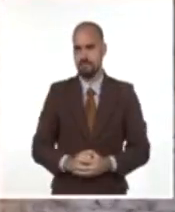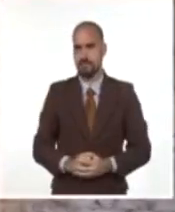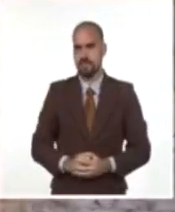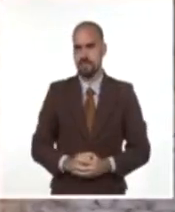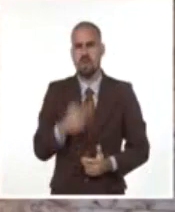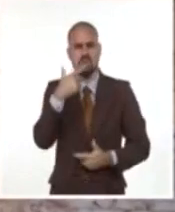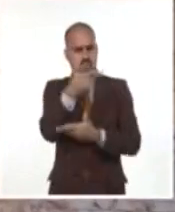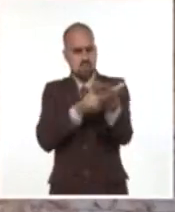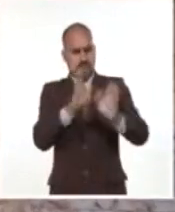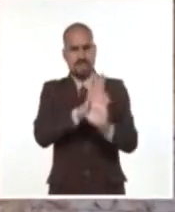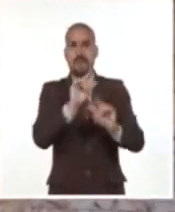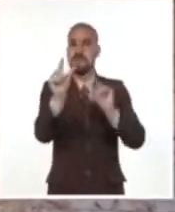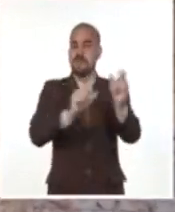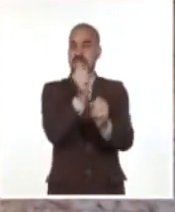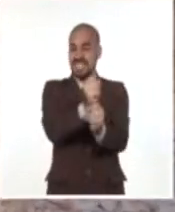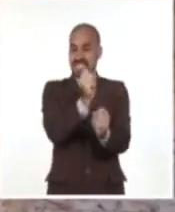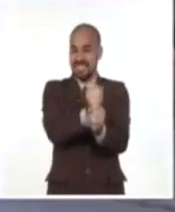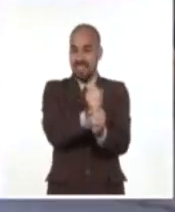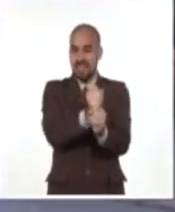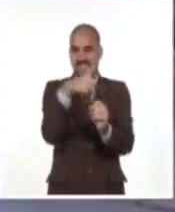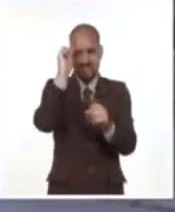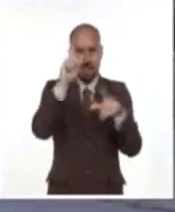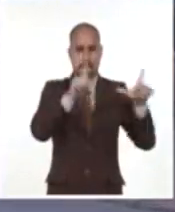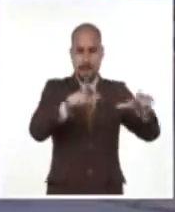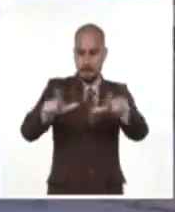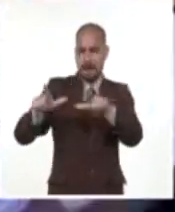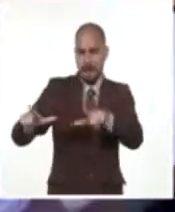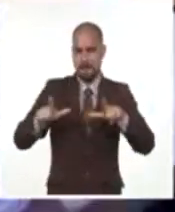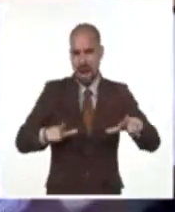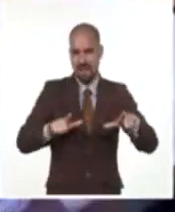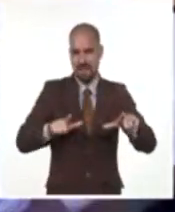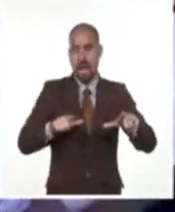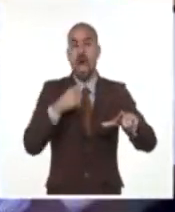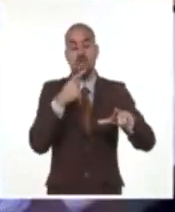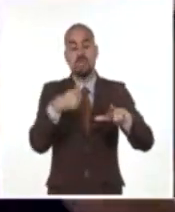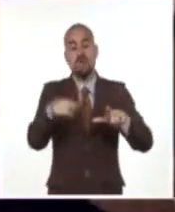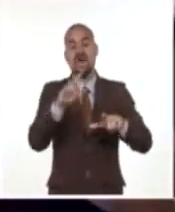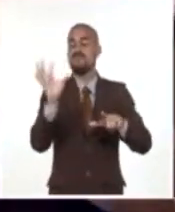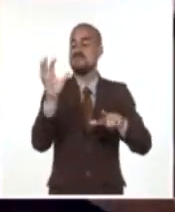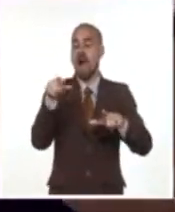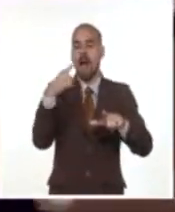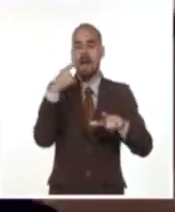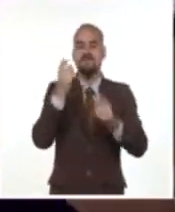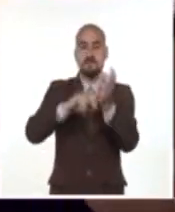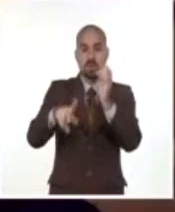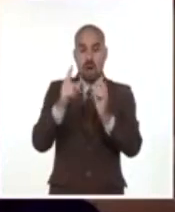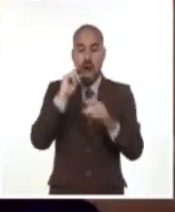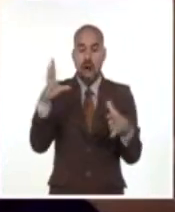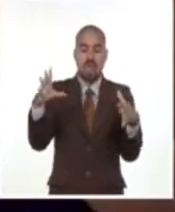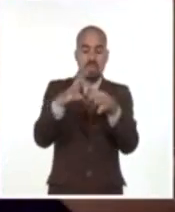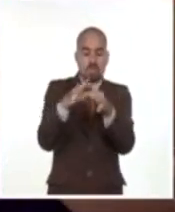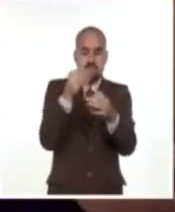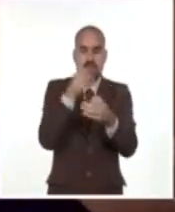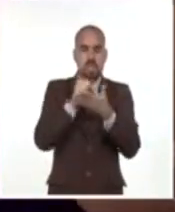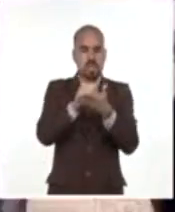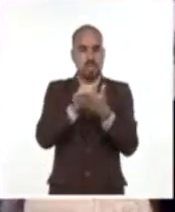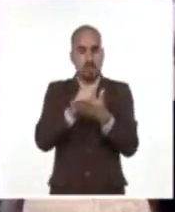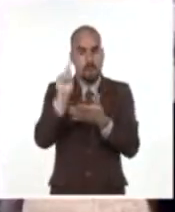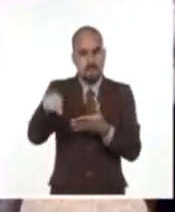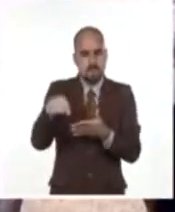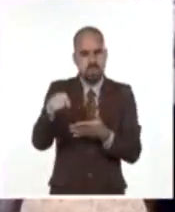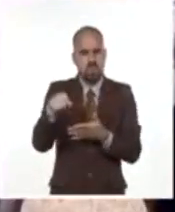trabajadores de la UEB Mármoles Occidente y del Sistema Bancario Provincial para dinamizar los servicios ante las trabas.